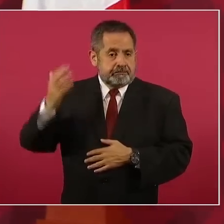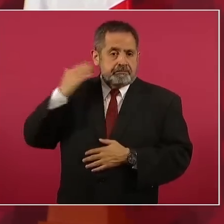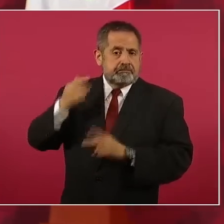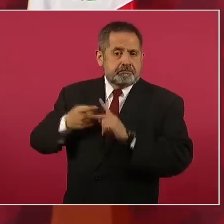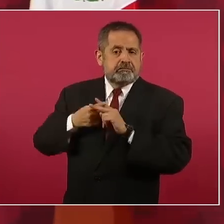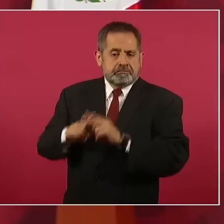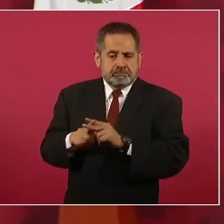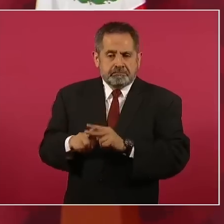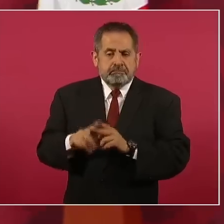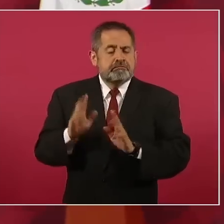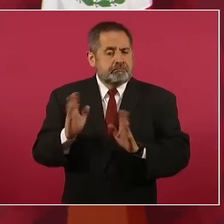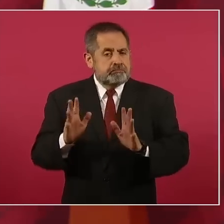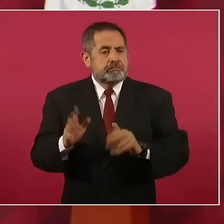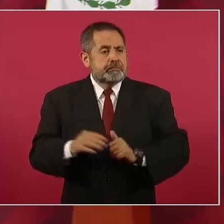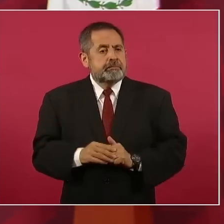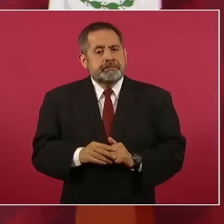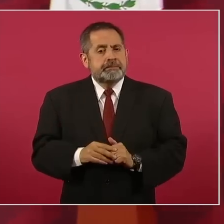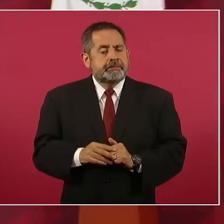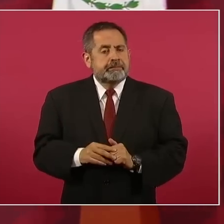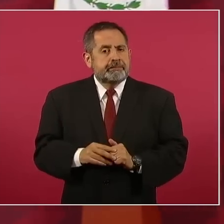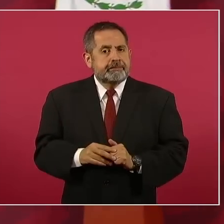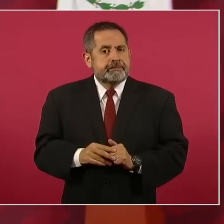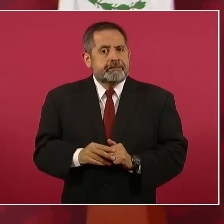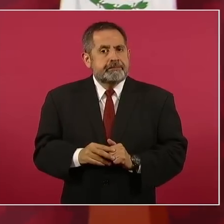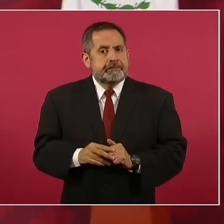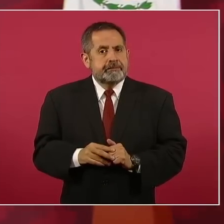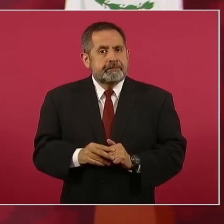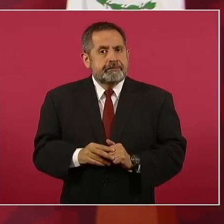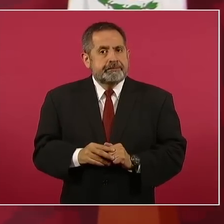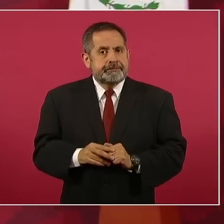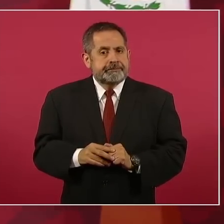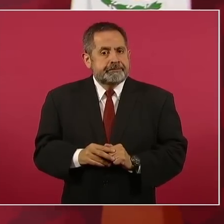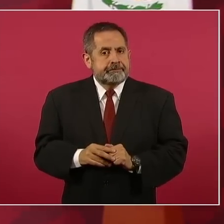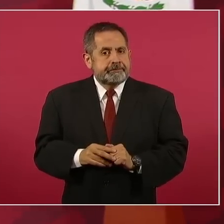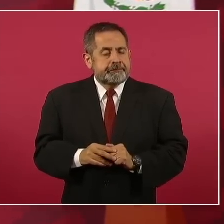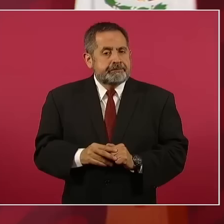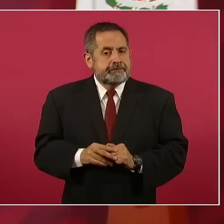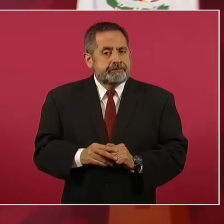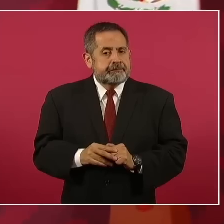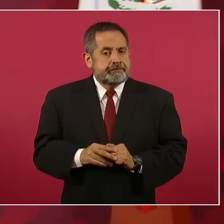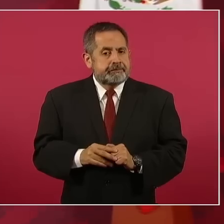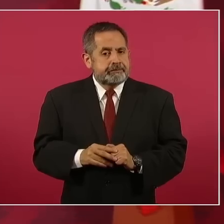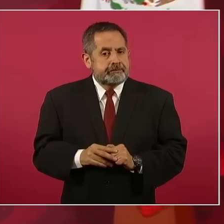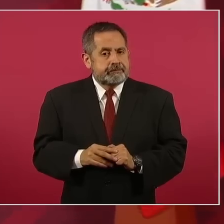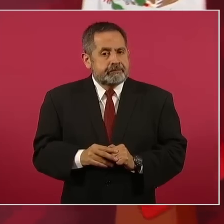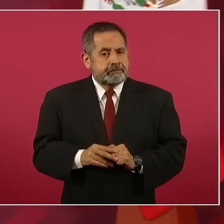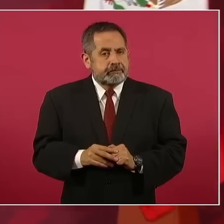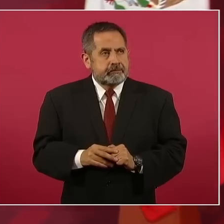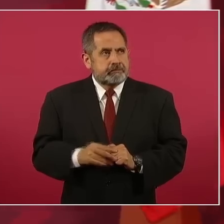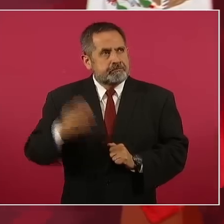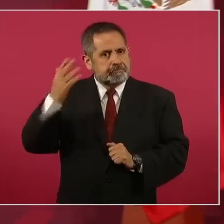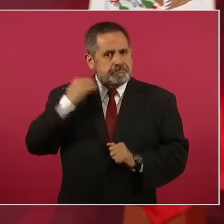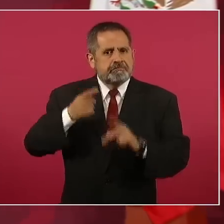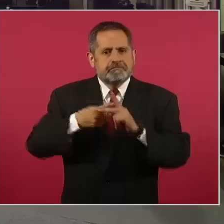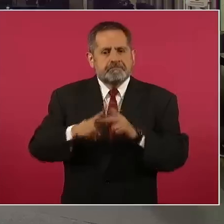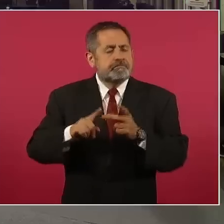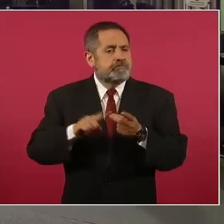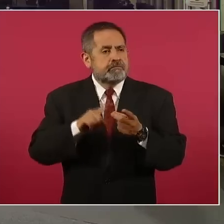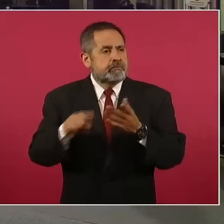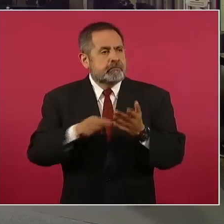en Baja California,